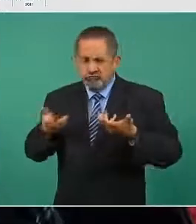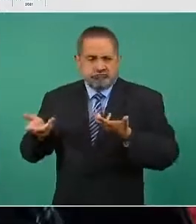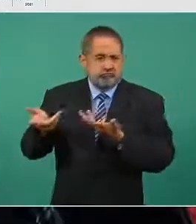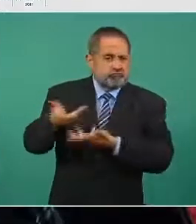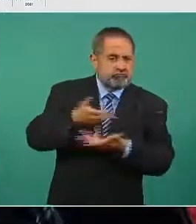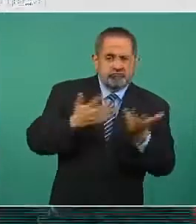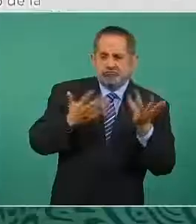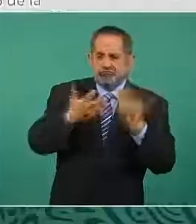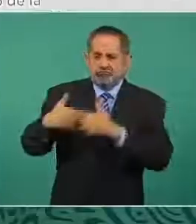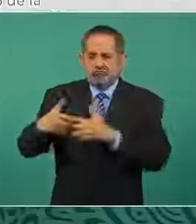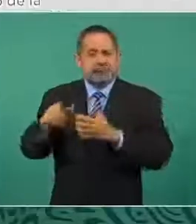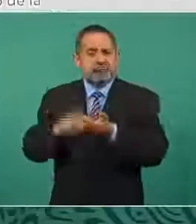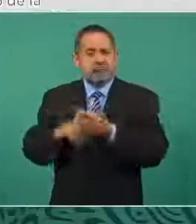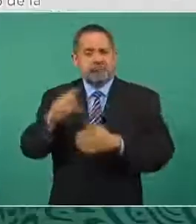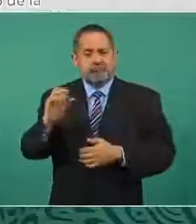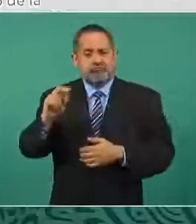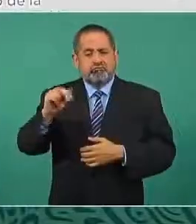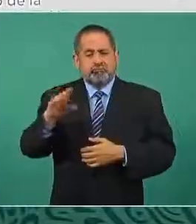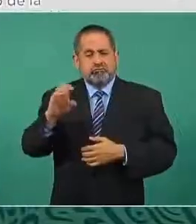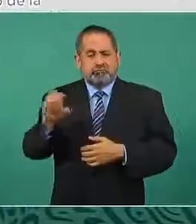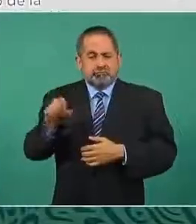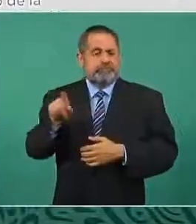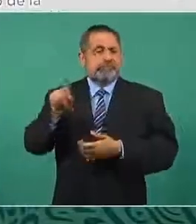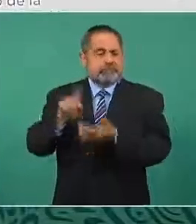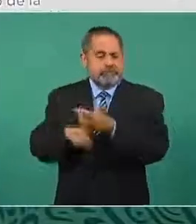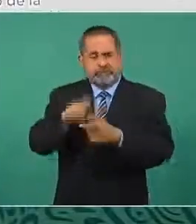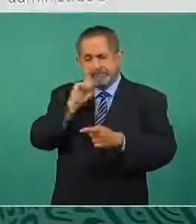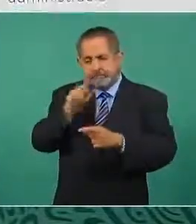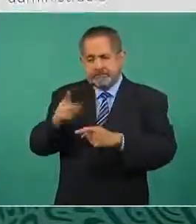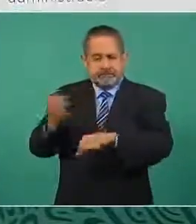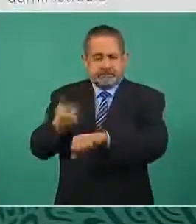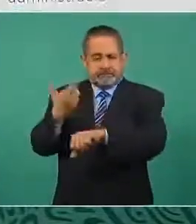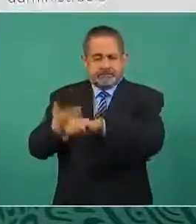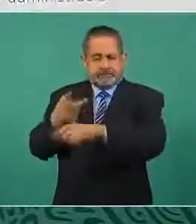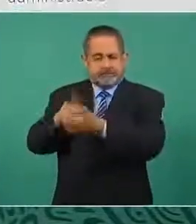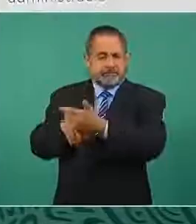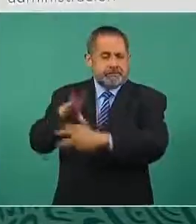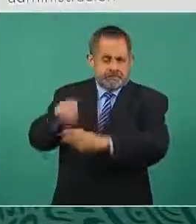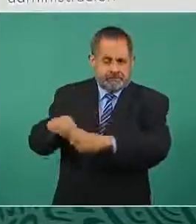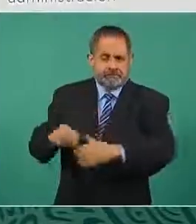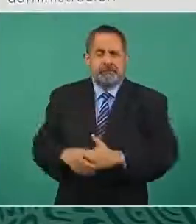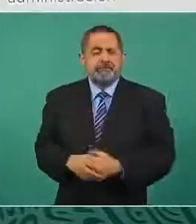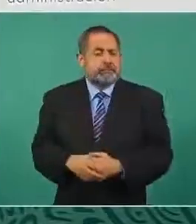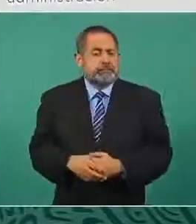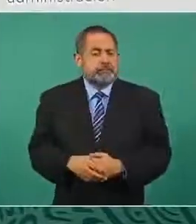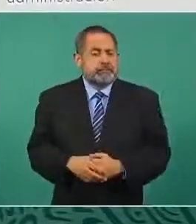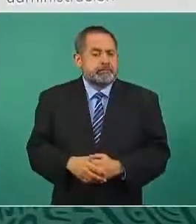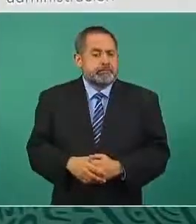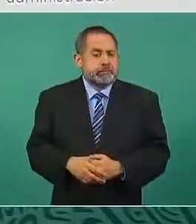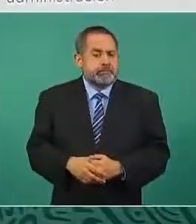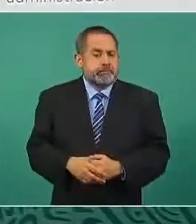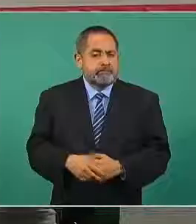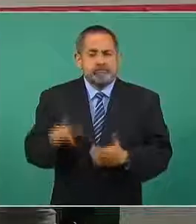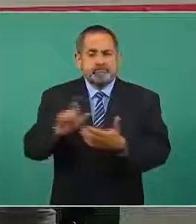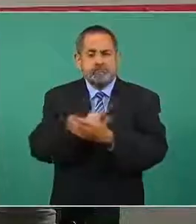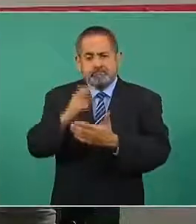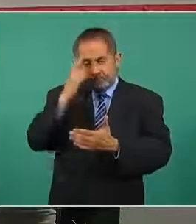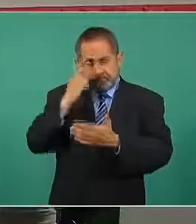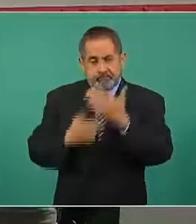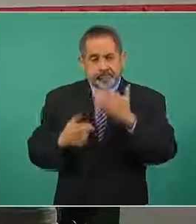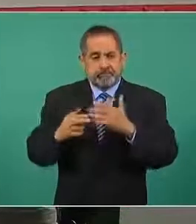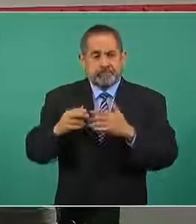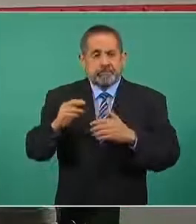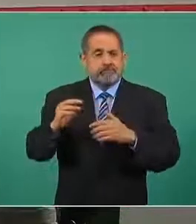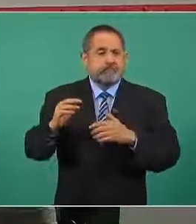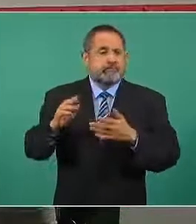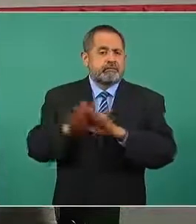con CONACE en la propia secretaría adelante en los delitos del foro común